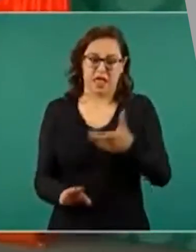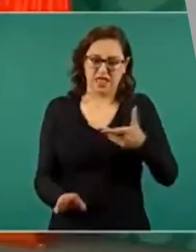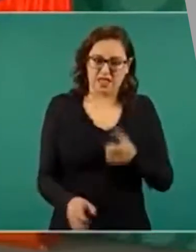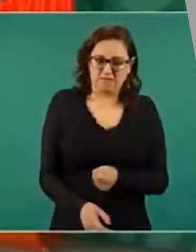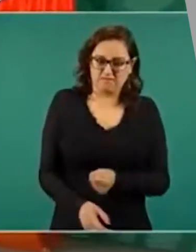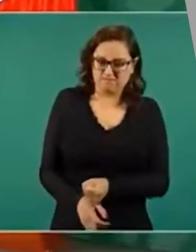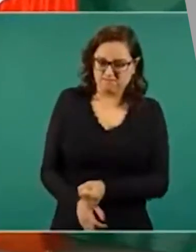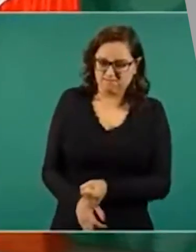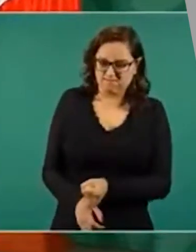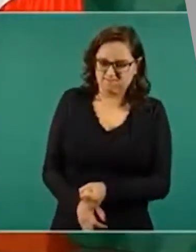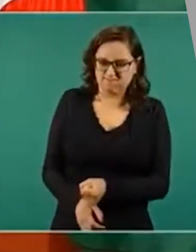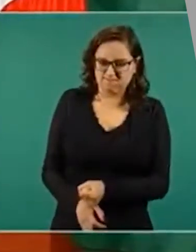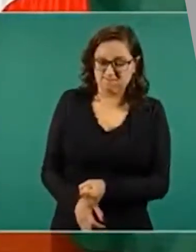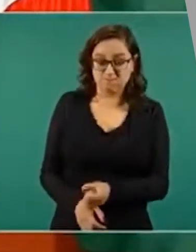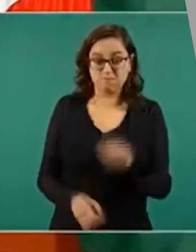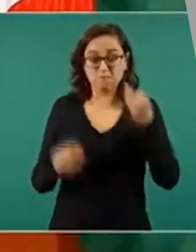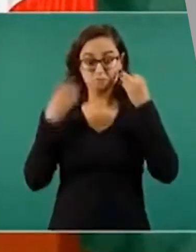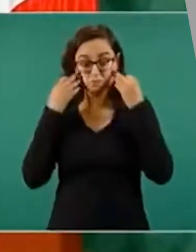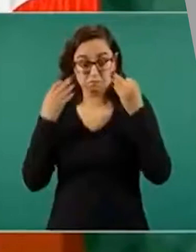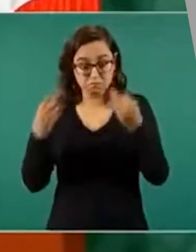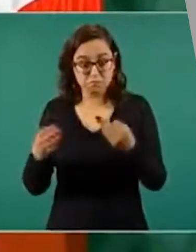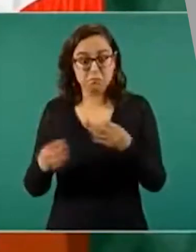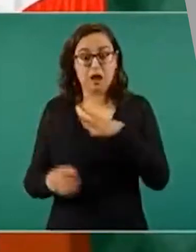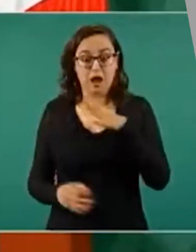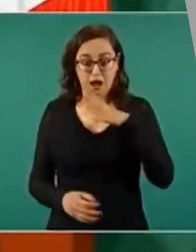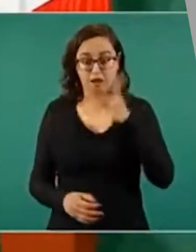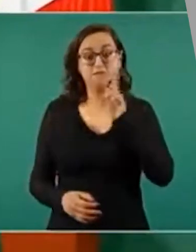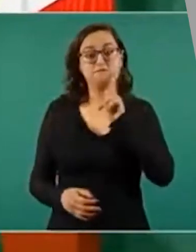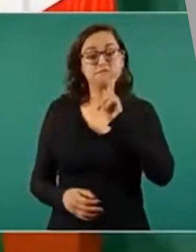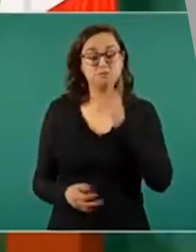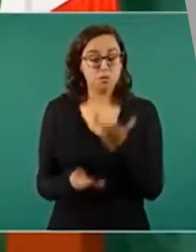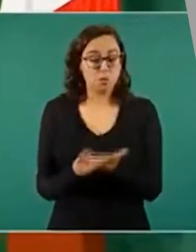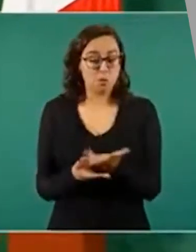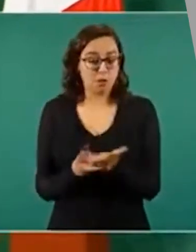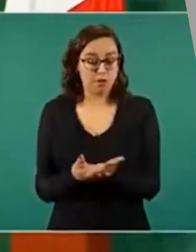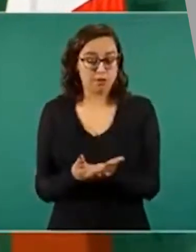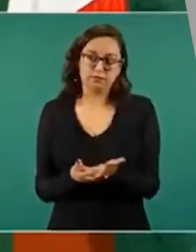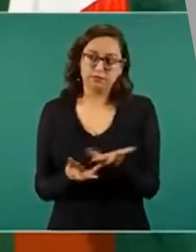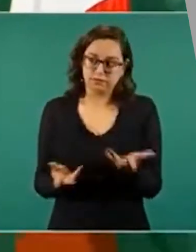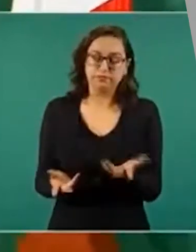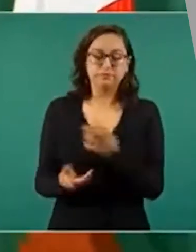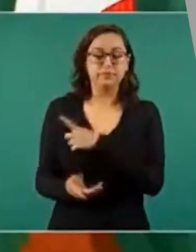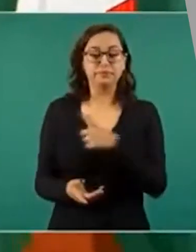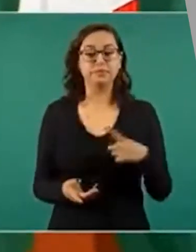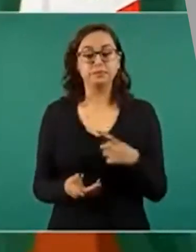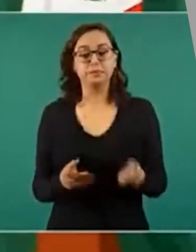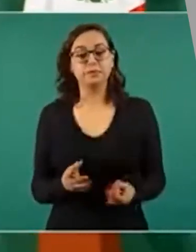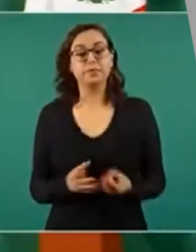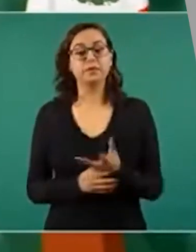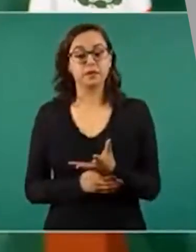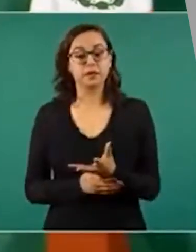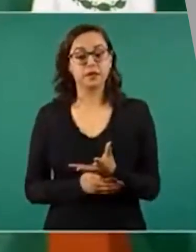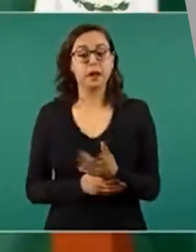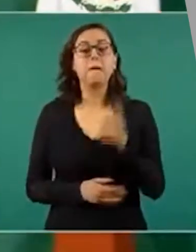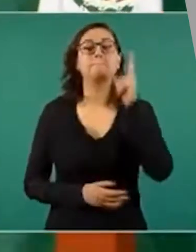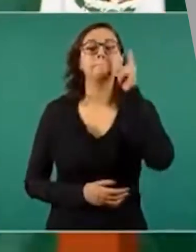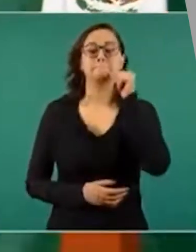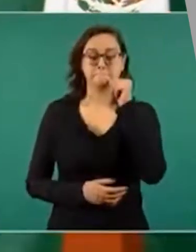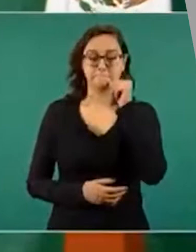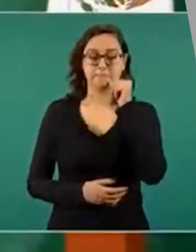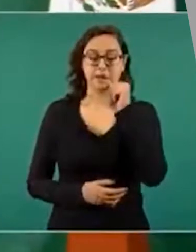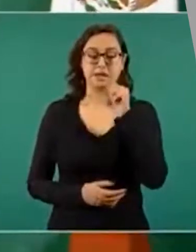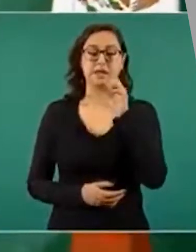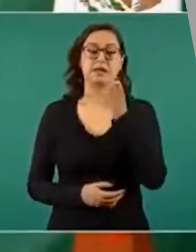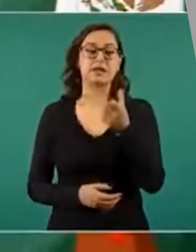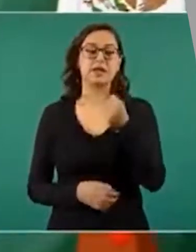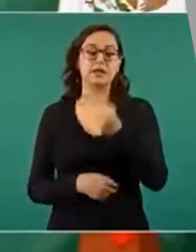Entonces, mañana va a informarnos el secretario de Gobernación y la secretaria de Seguridad